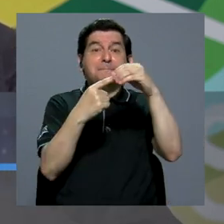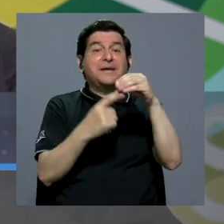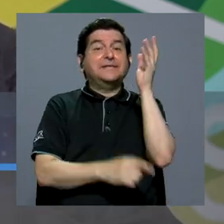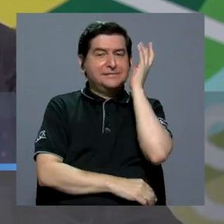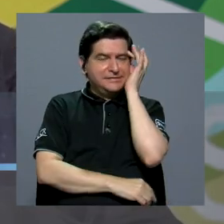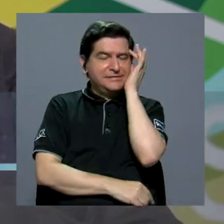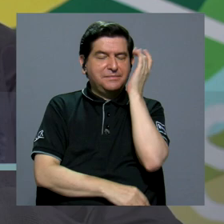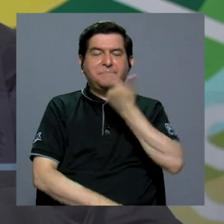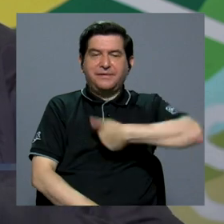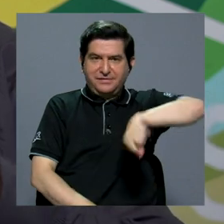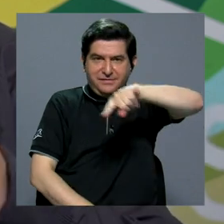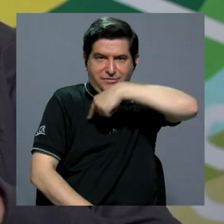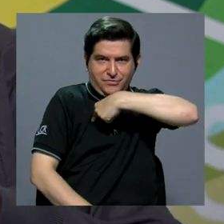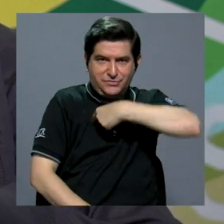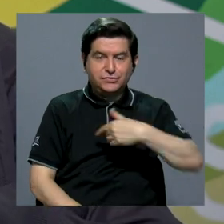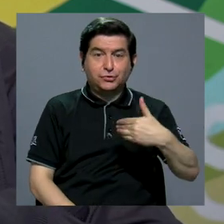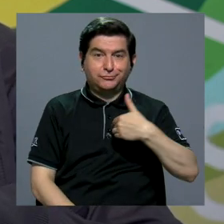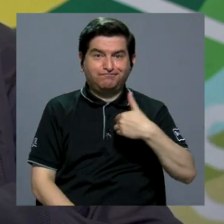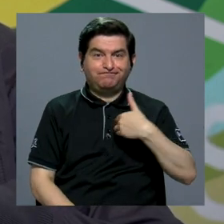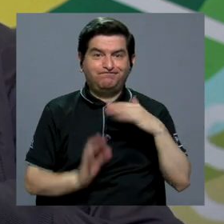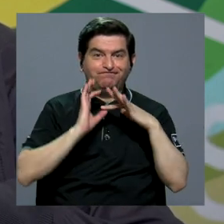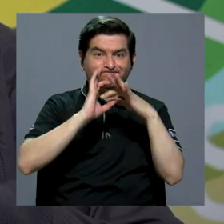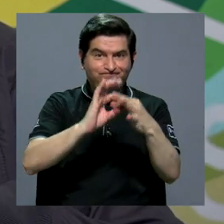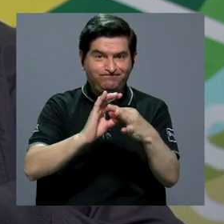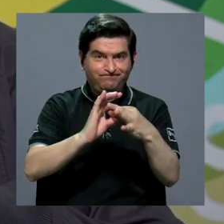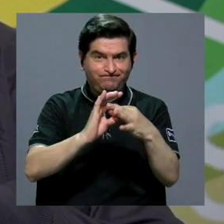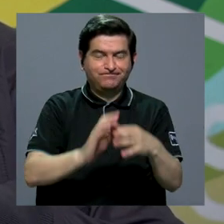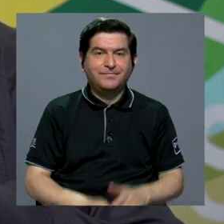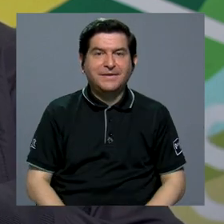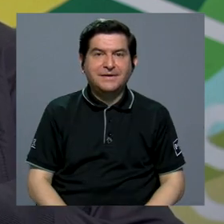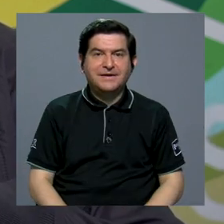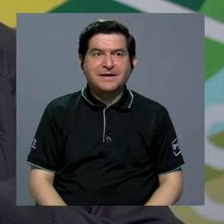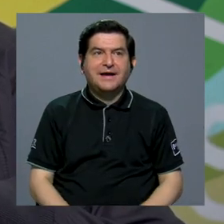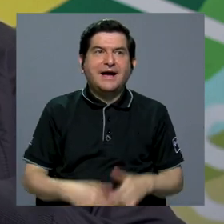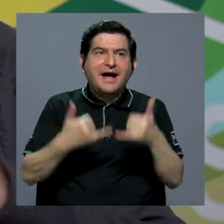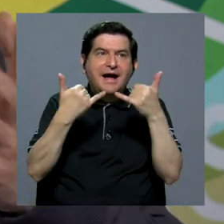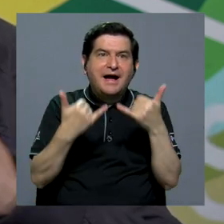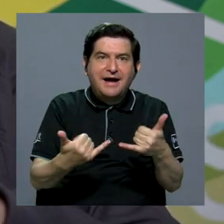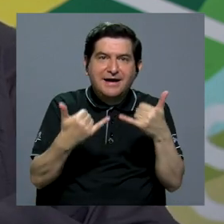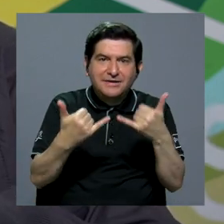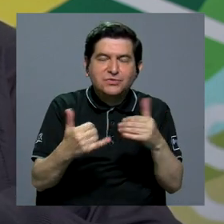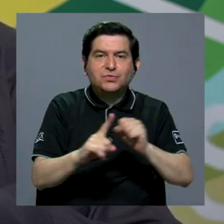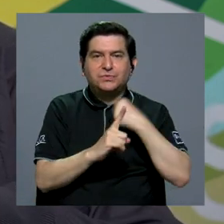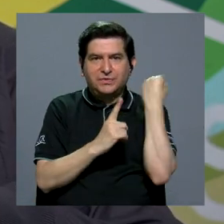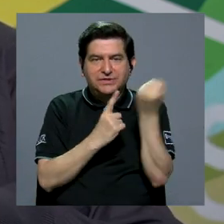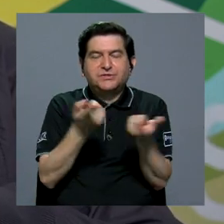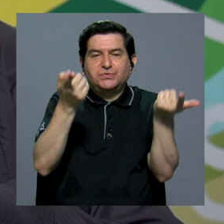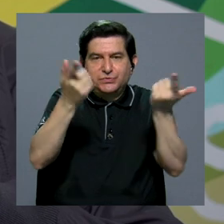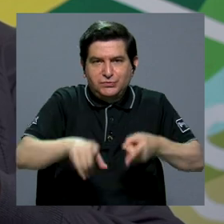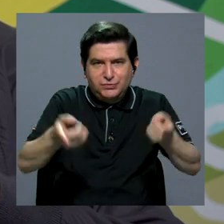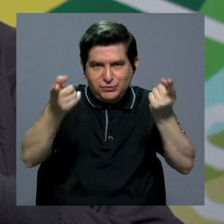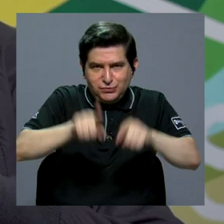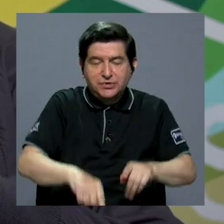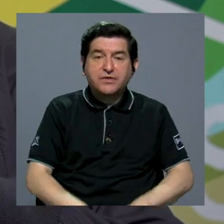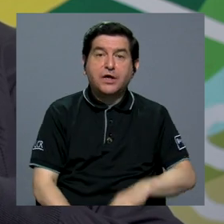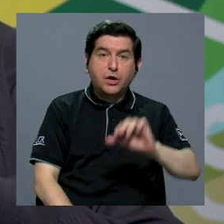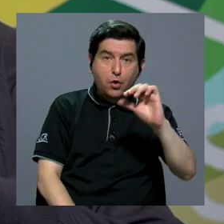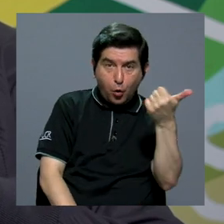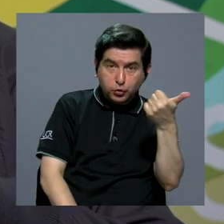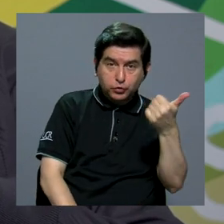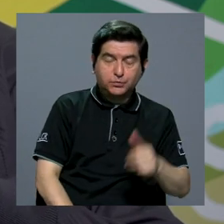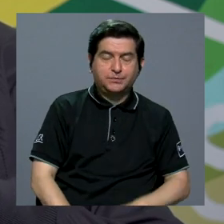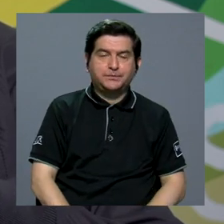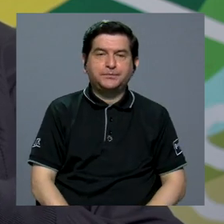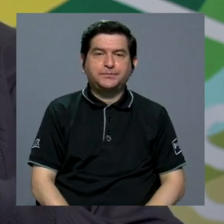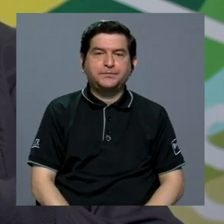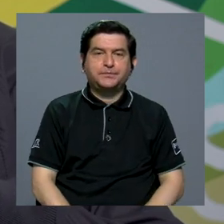preocupaciones que nosotros y nosotras tendríamos en relación con estas situaciones que se han dado. La otra es el tema